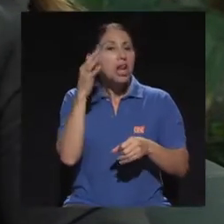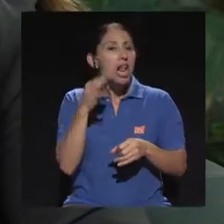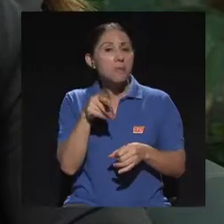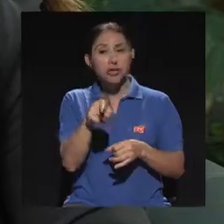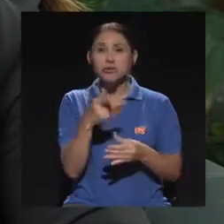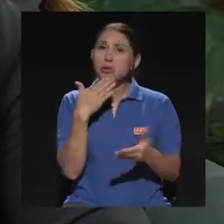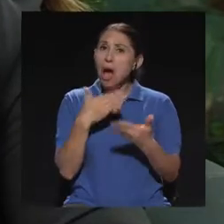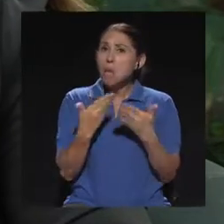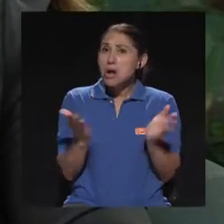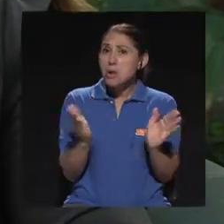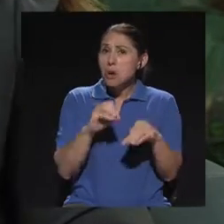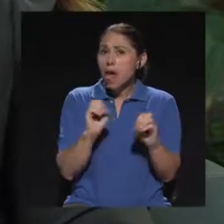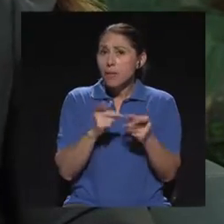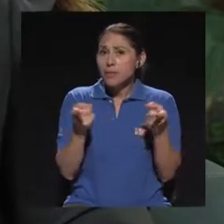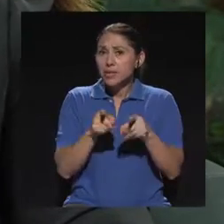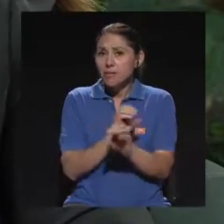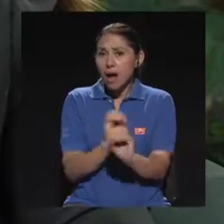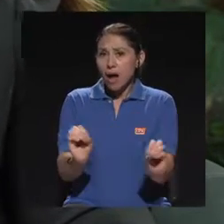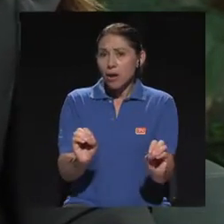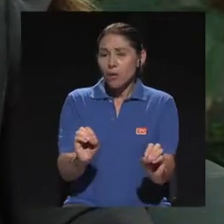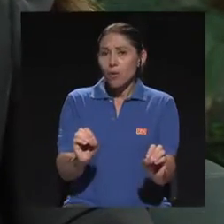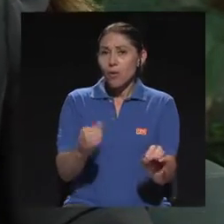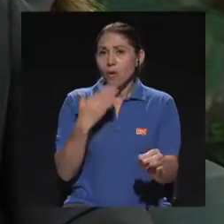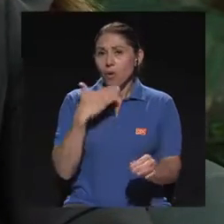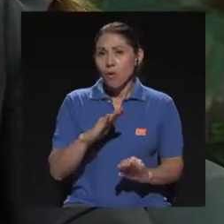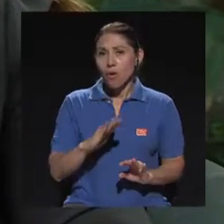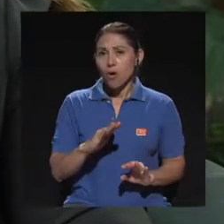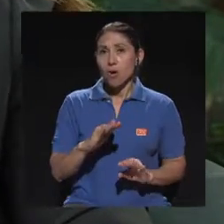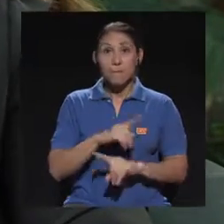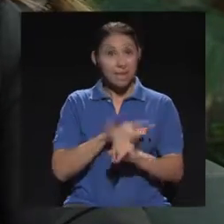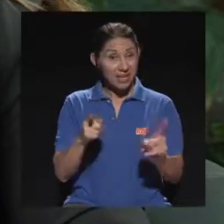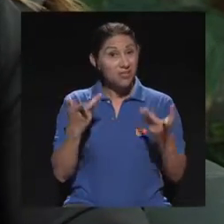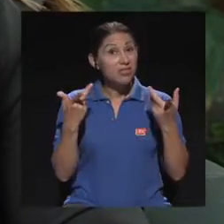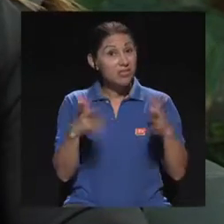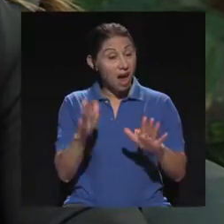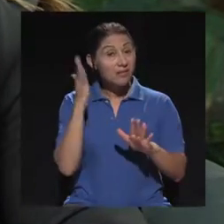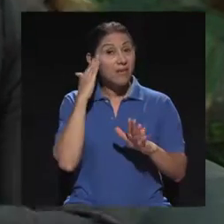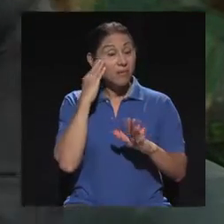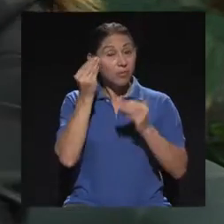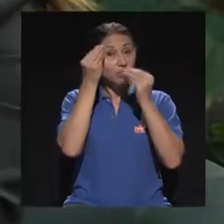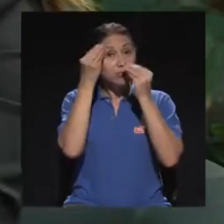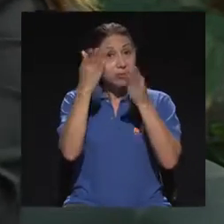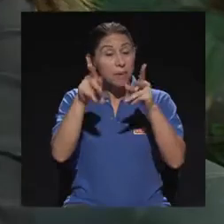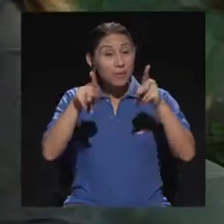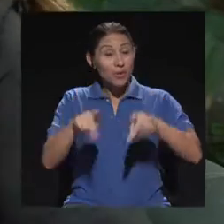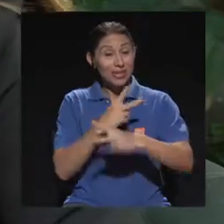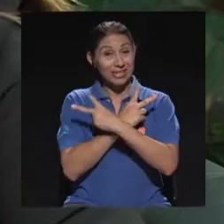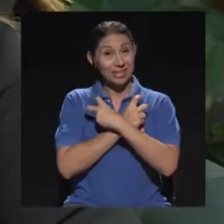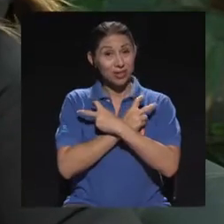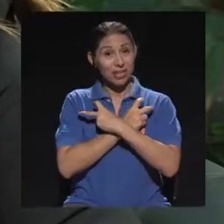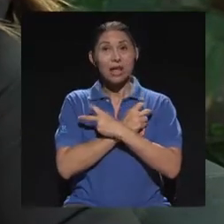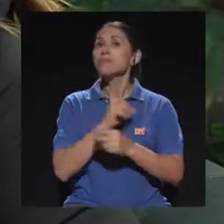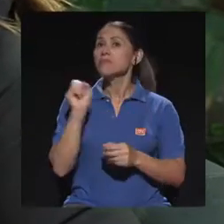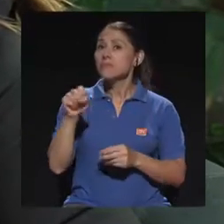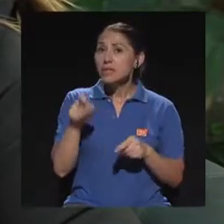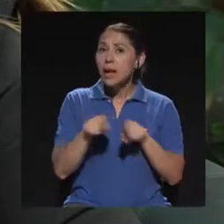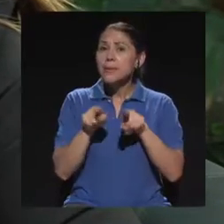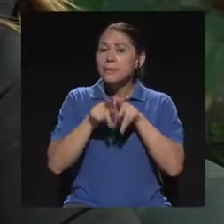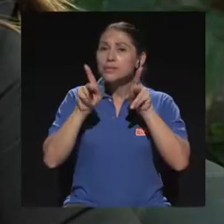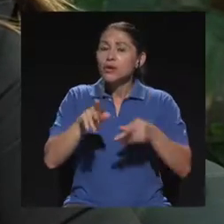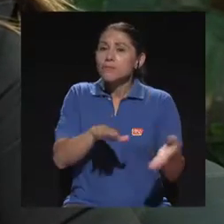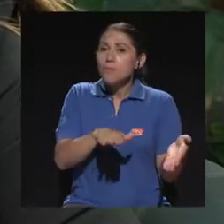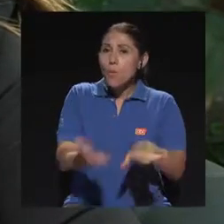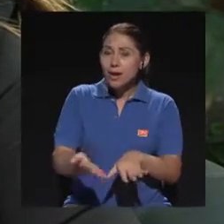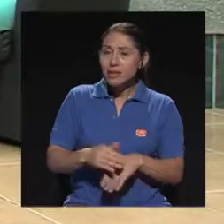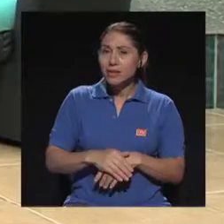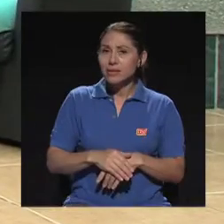nosotros o nosotras. Y quisiera detenerme ahí porque hay reportados casos de intoxicaciones, ¿verdad? Y de muertes, y de muertes. O sea, el